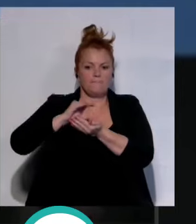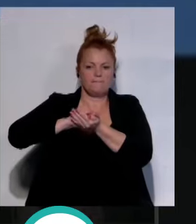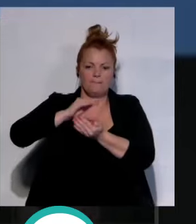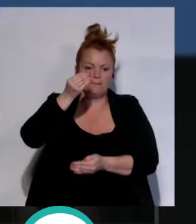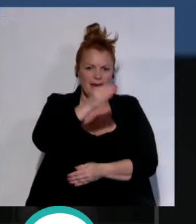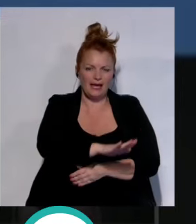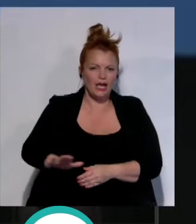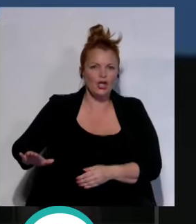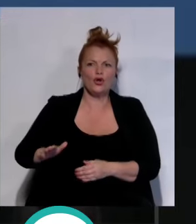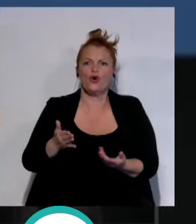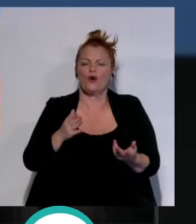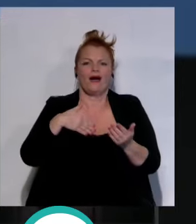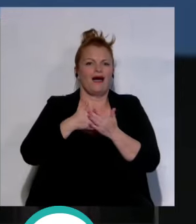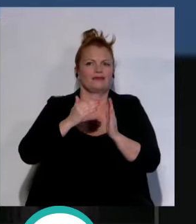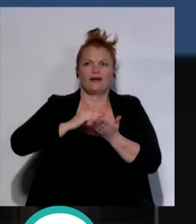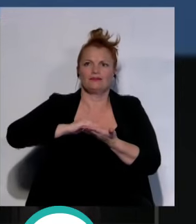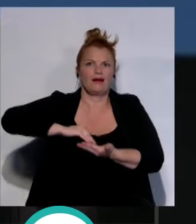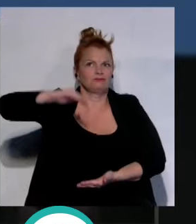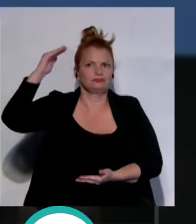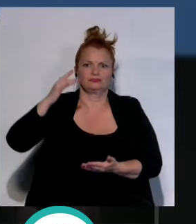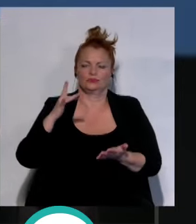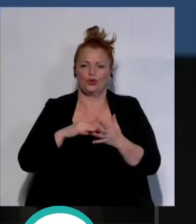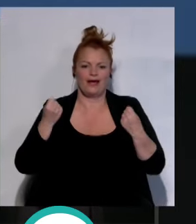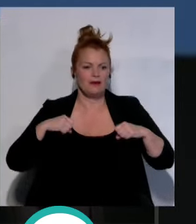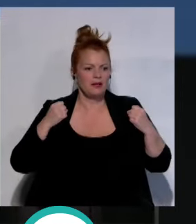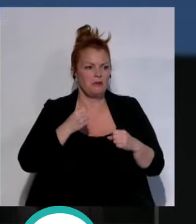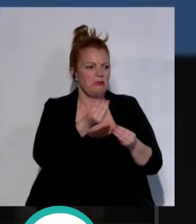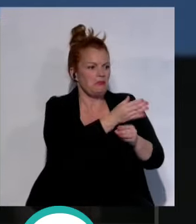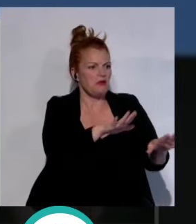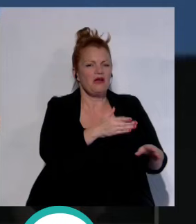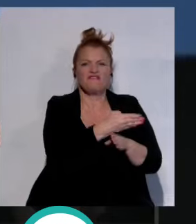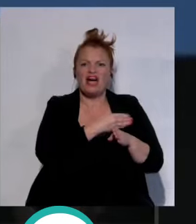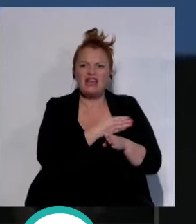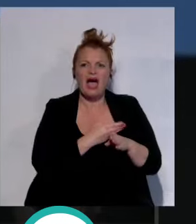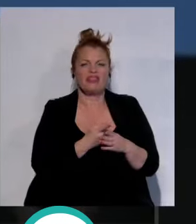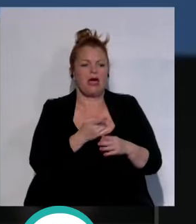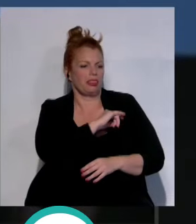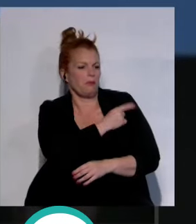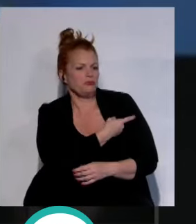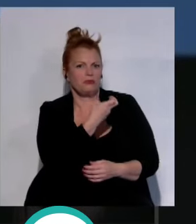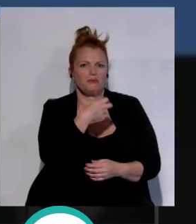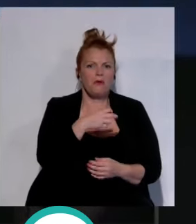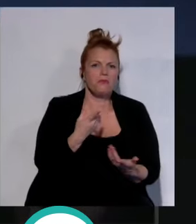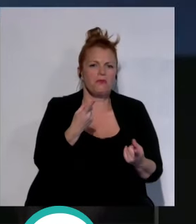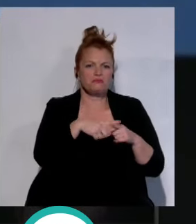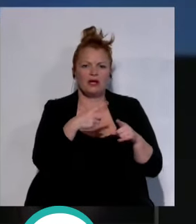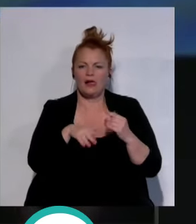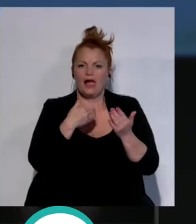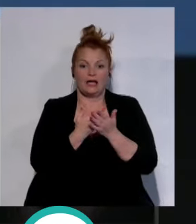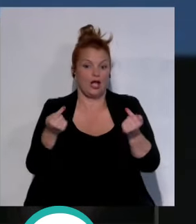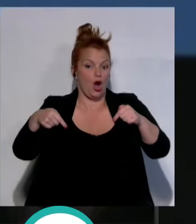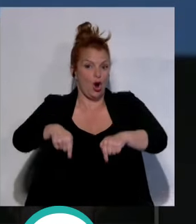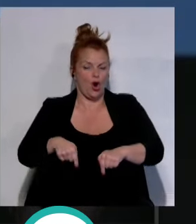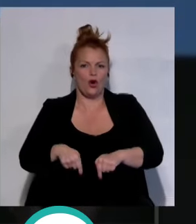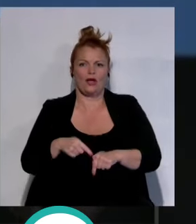hasta lo más grande desde el que practica deporte en la barriada o en cualquiera de los barrios de la ciudad como algunos de los que estáis aquí hoy